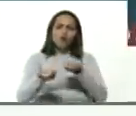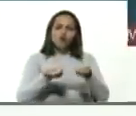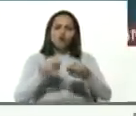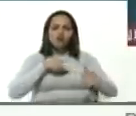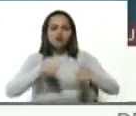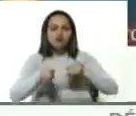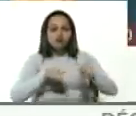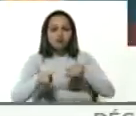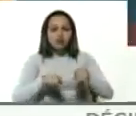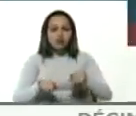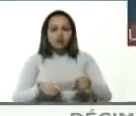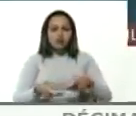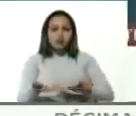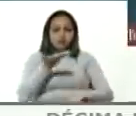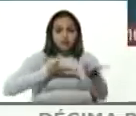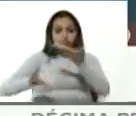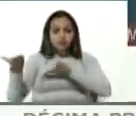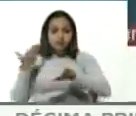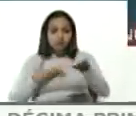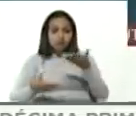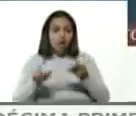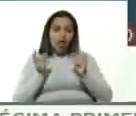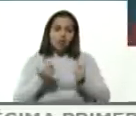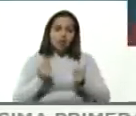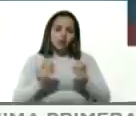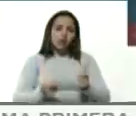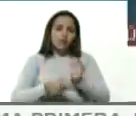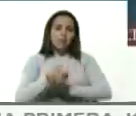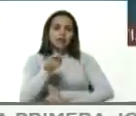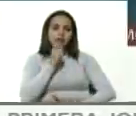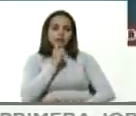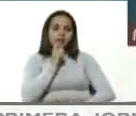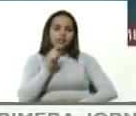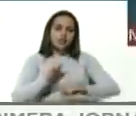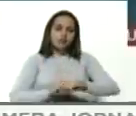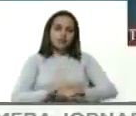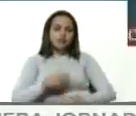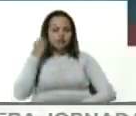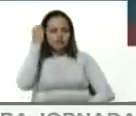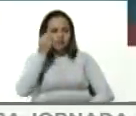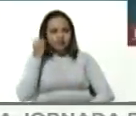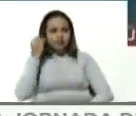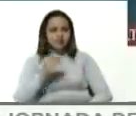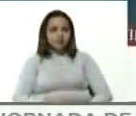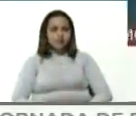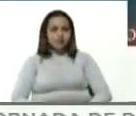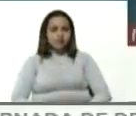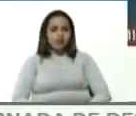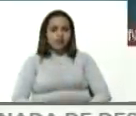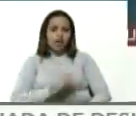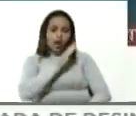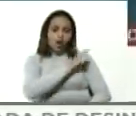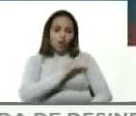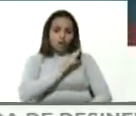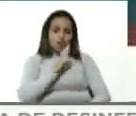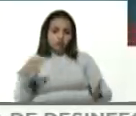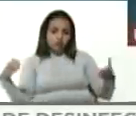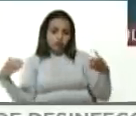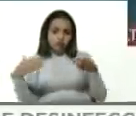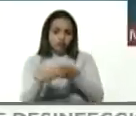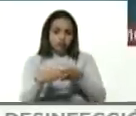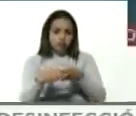multilateralismo se activó en las circunstancias más difíciles, creemos que la brigada específicamente